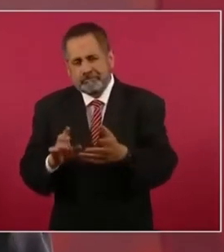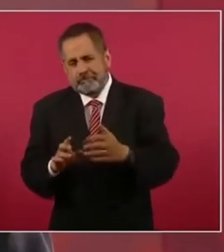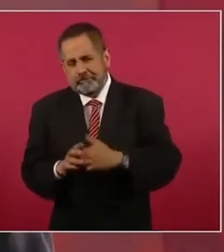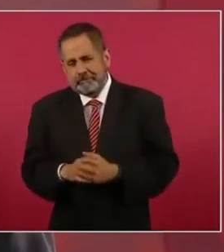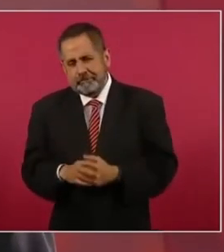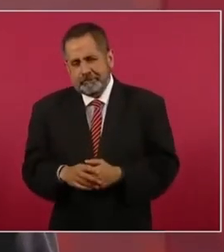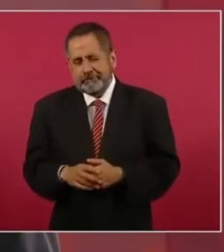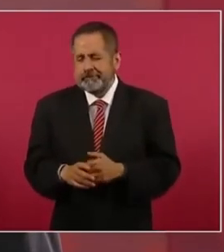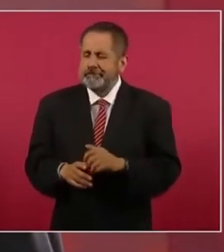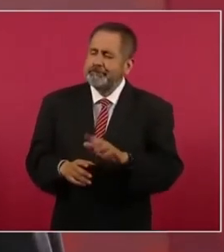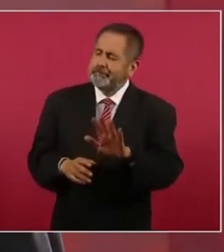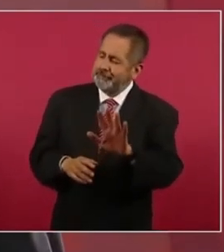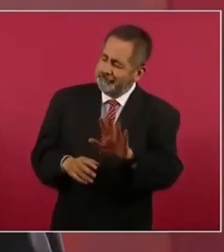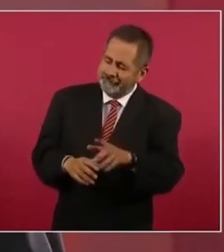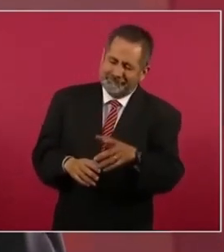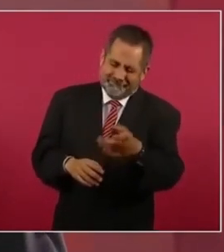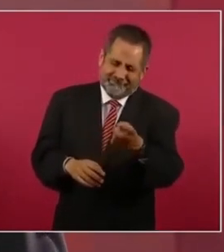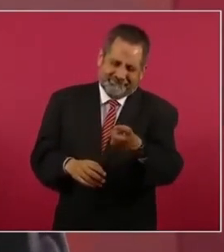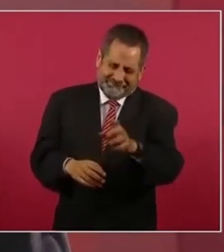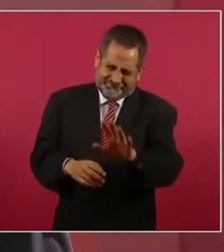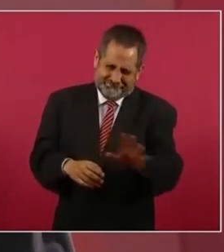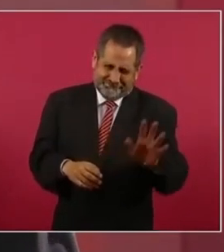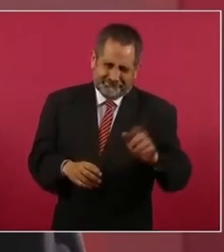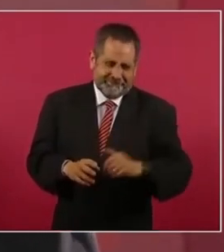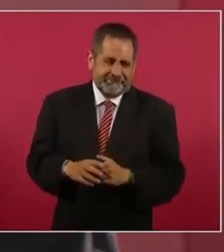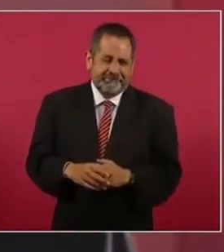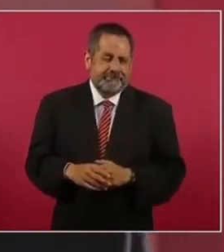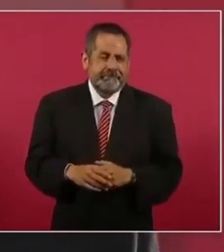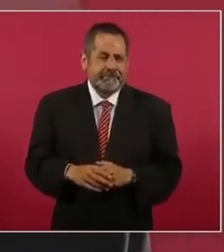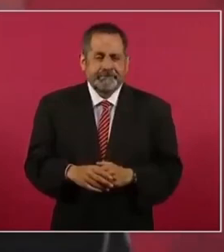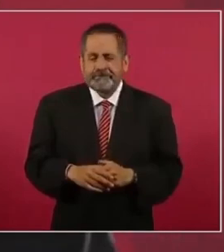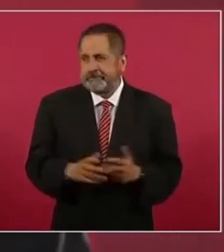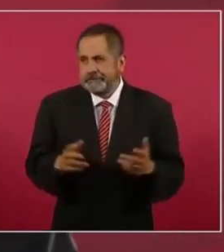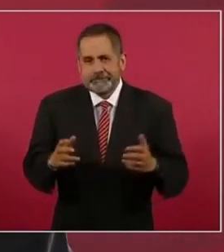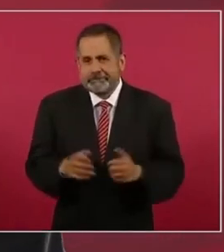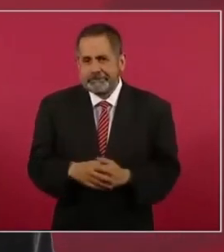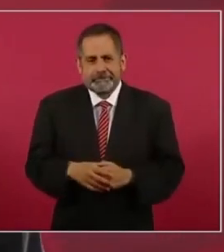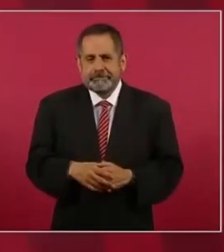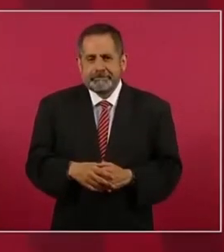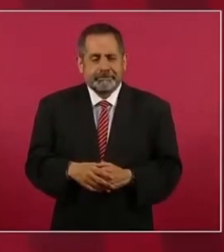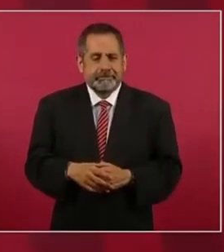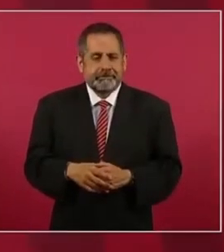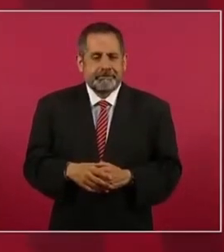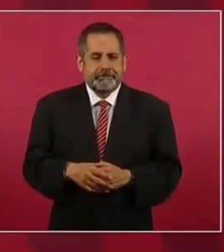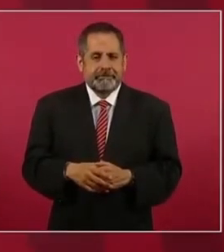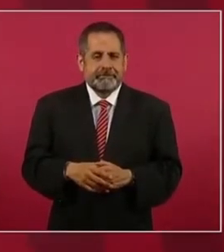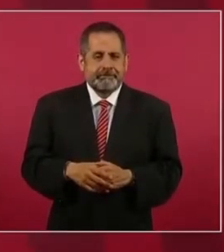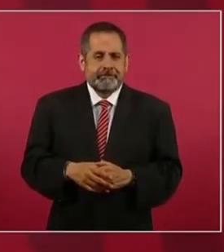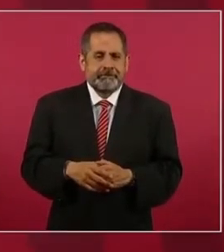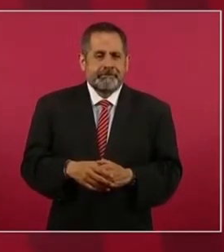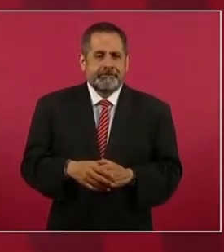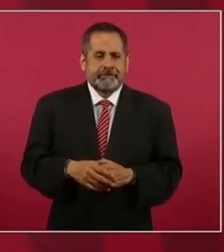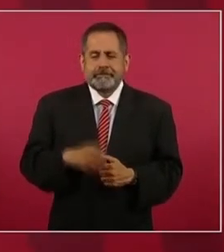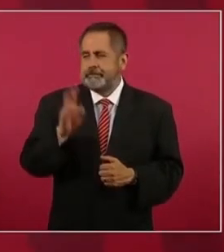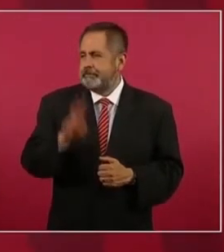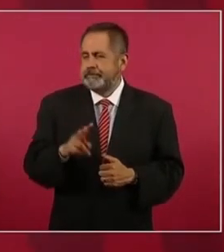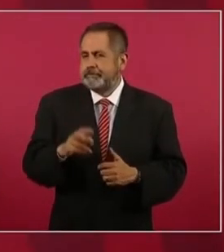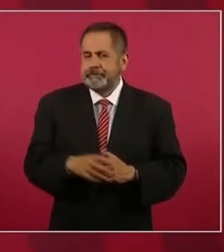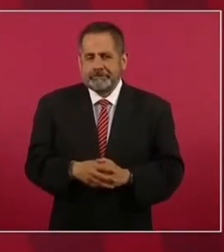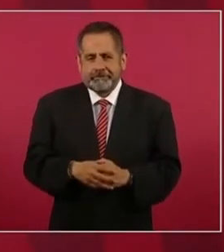Vamos por parte. Es realmente muy